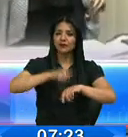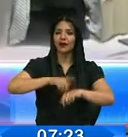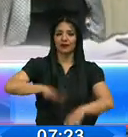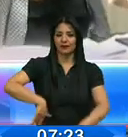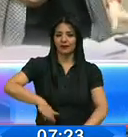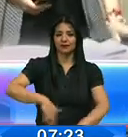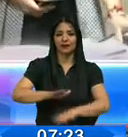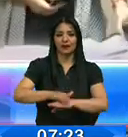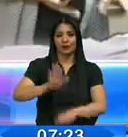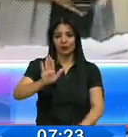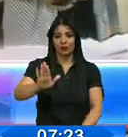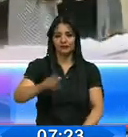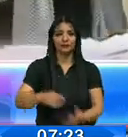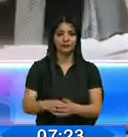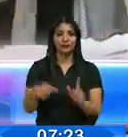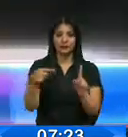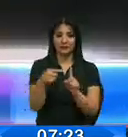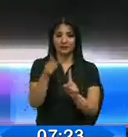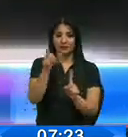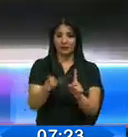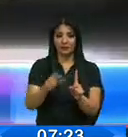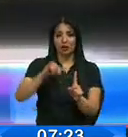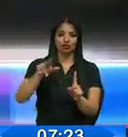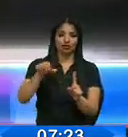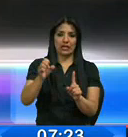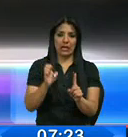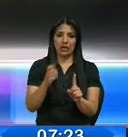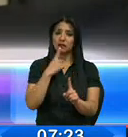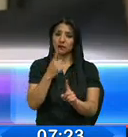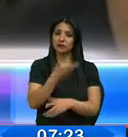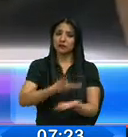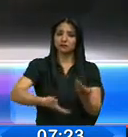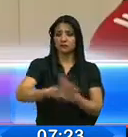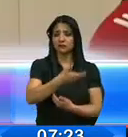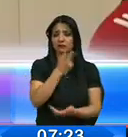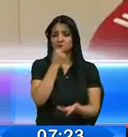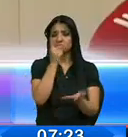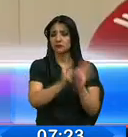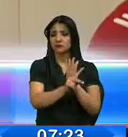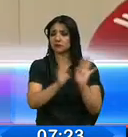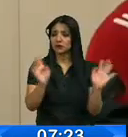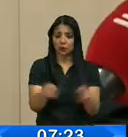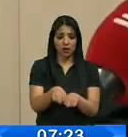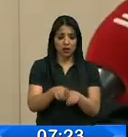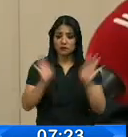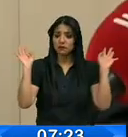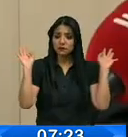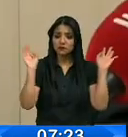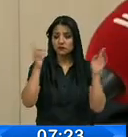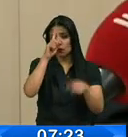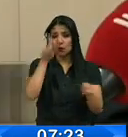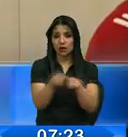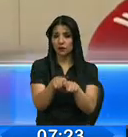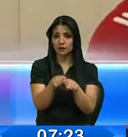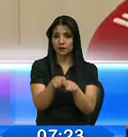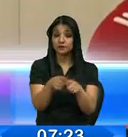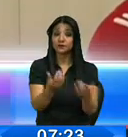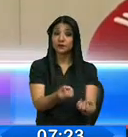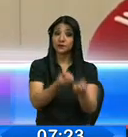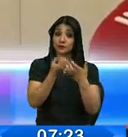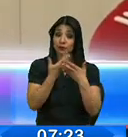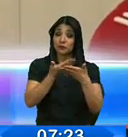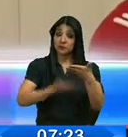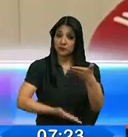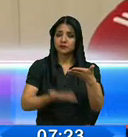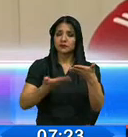José Cabrera, uno de los sancionados, dijo que actuará ante la medida. Nosotros hemos recibido esa información,